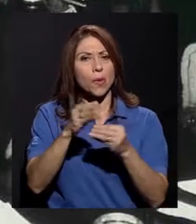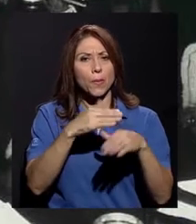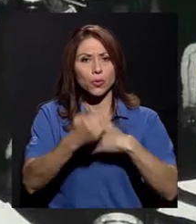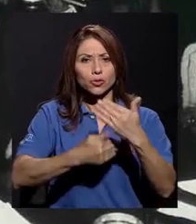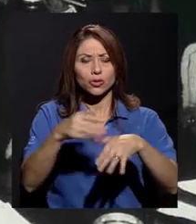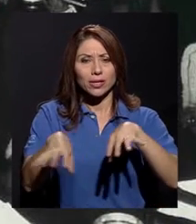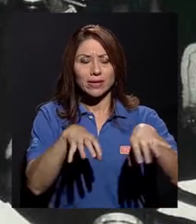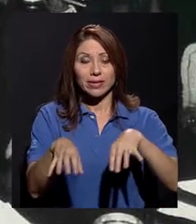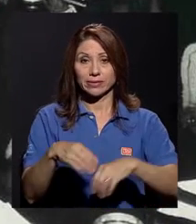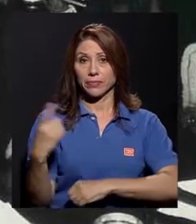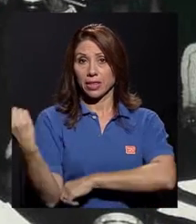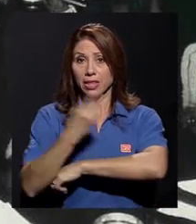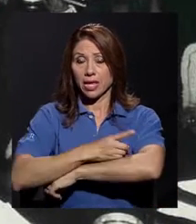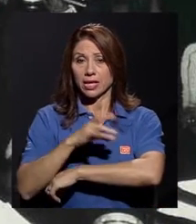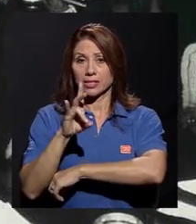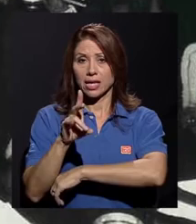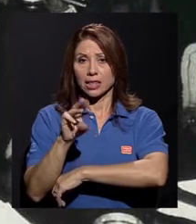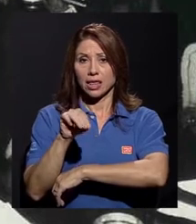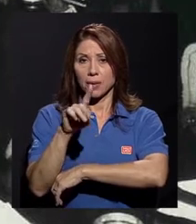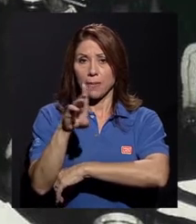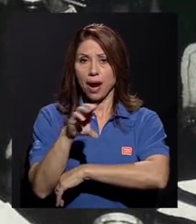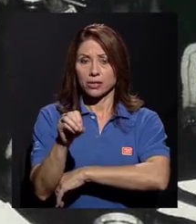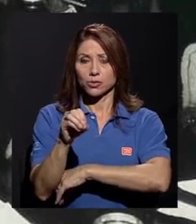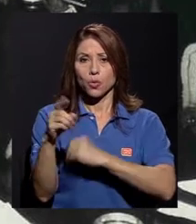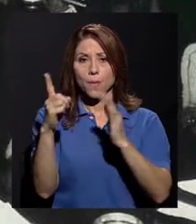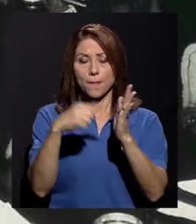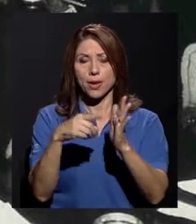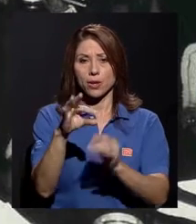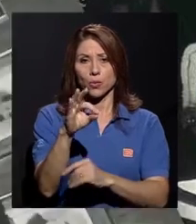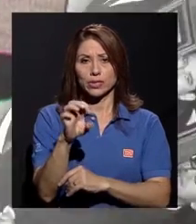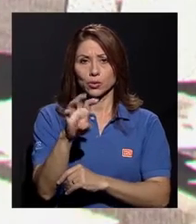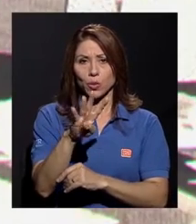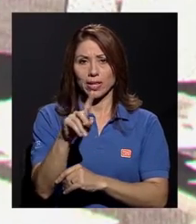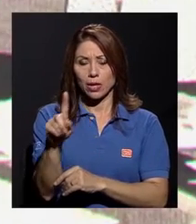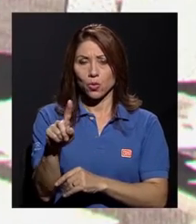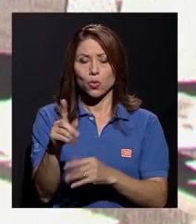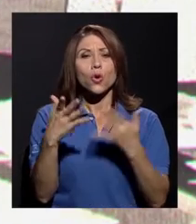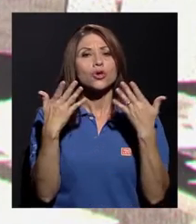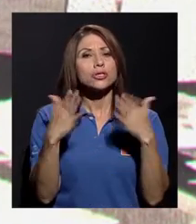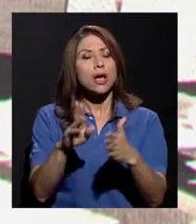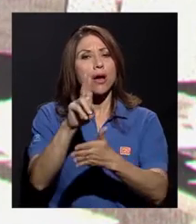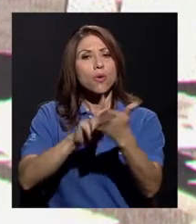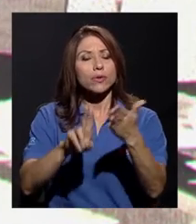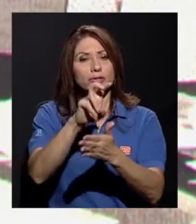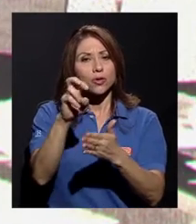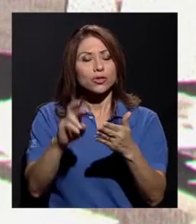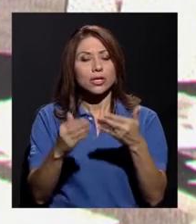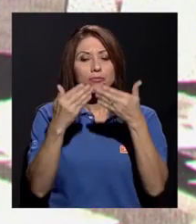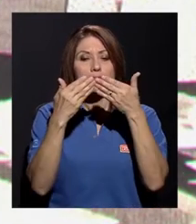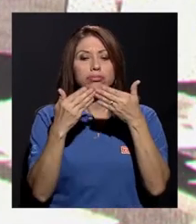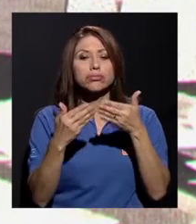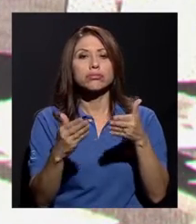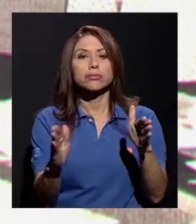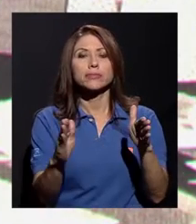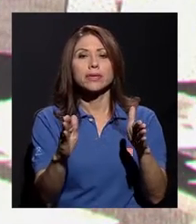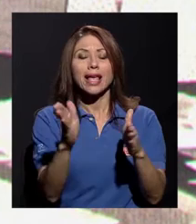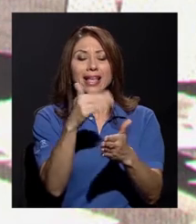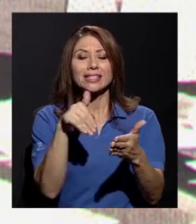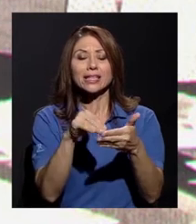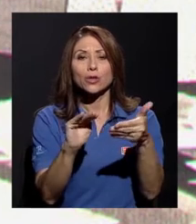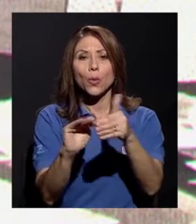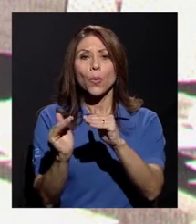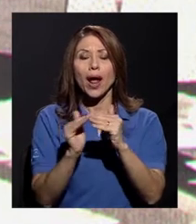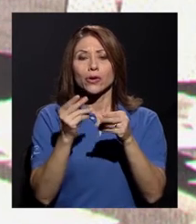7 de marzo de 1941, la Universidad de Costa Rica abrió sus puertas en el céntrico barrio capitalino